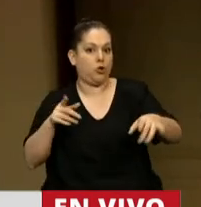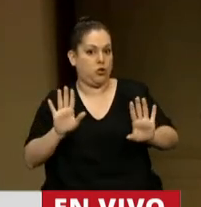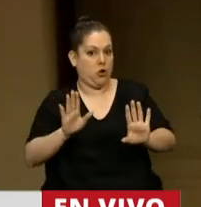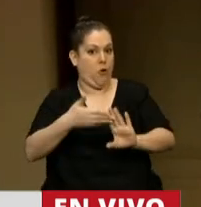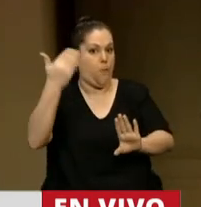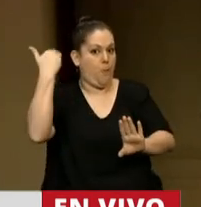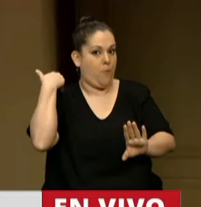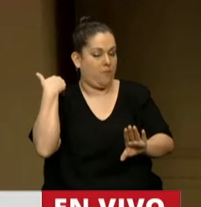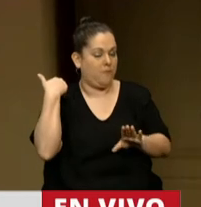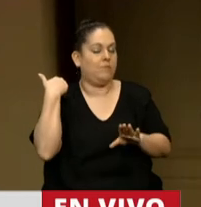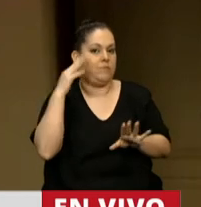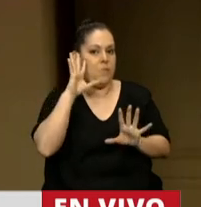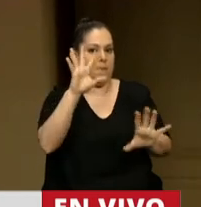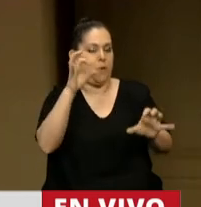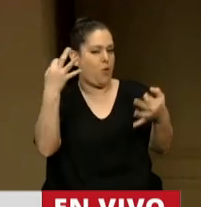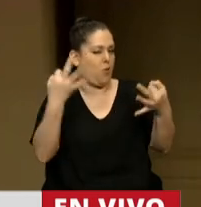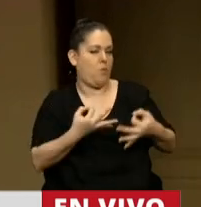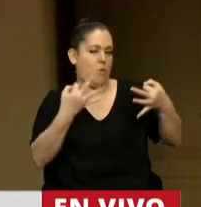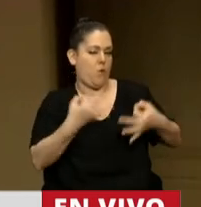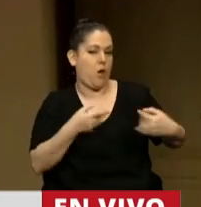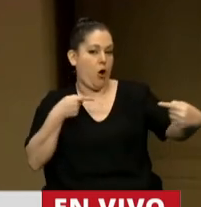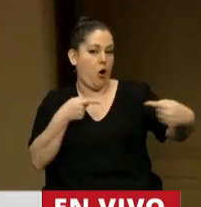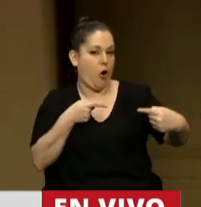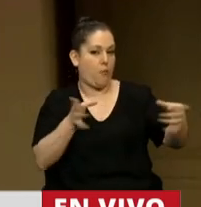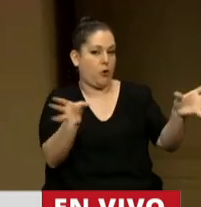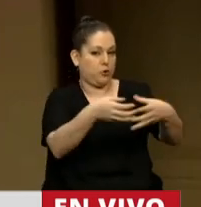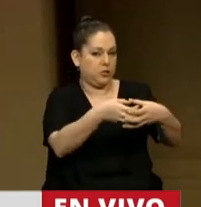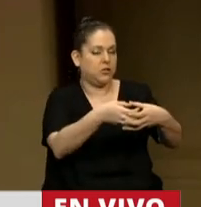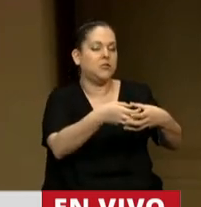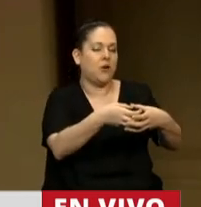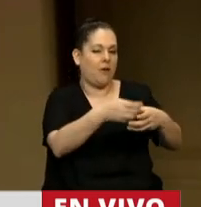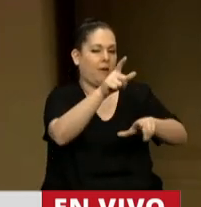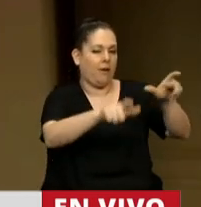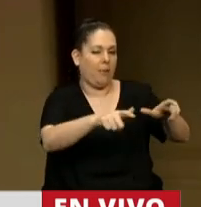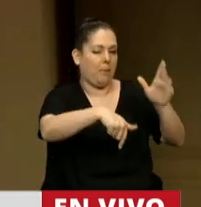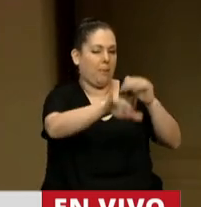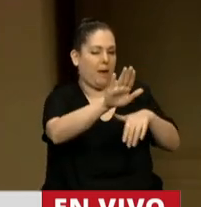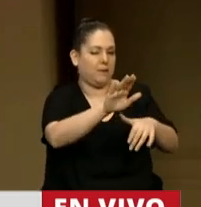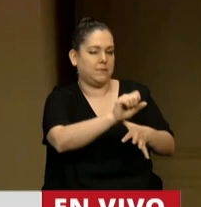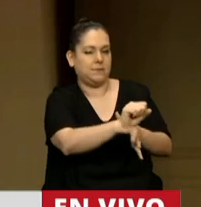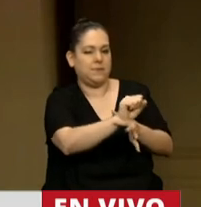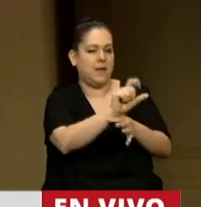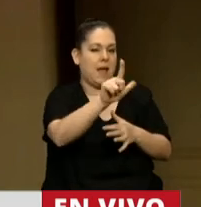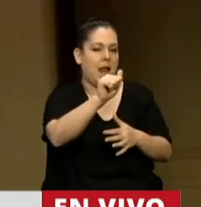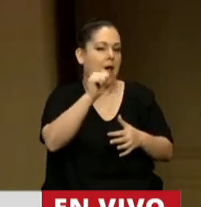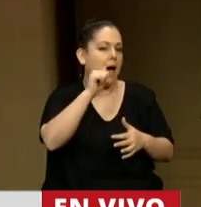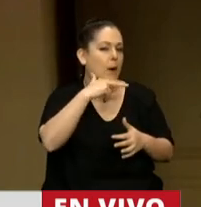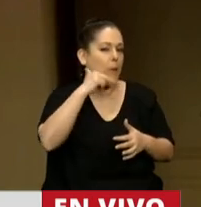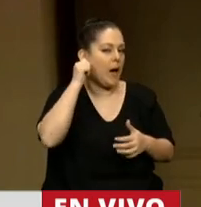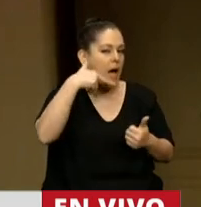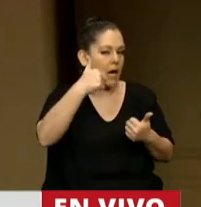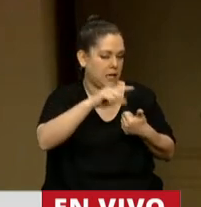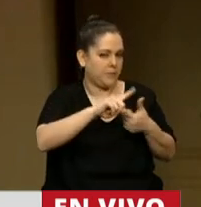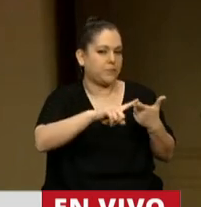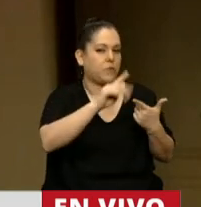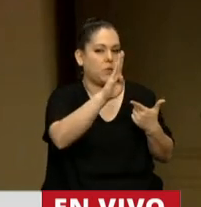digamos, en esto recuerdo muy bien obviamente las espadas más afiladas eran Marco Lavagna y Diego